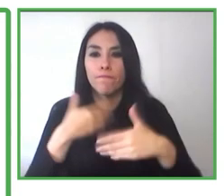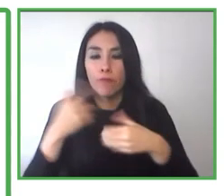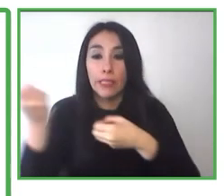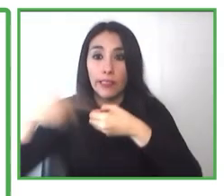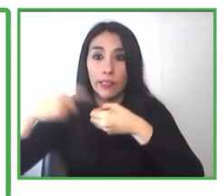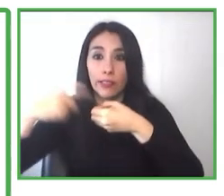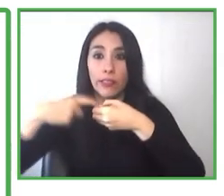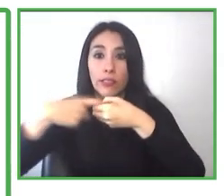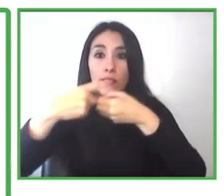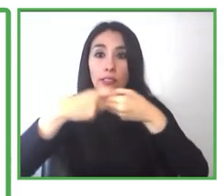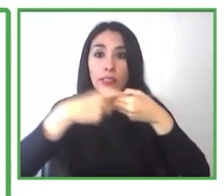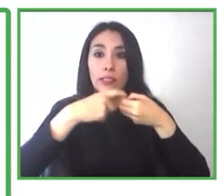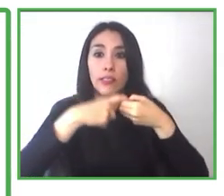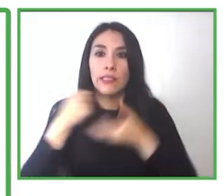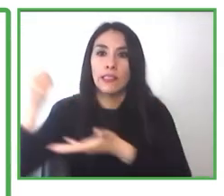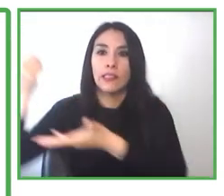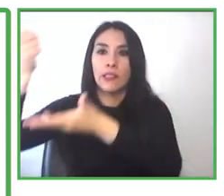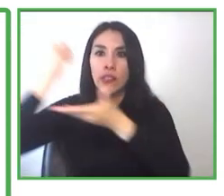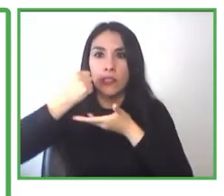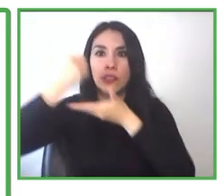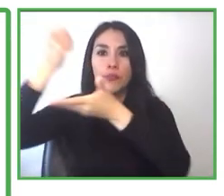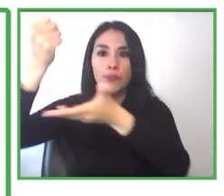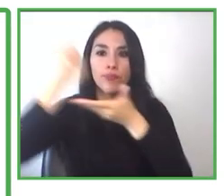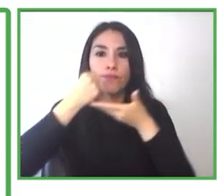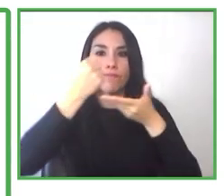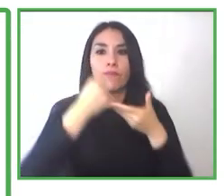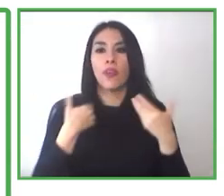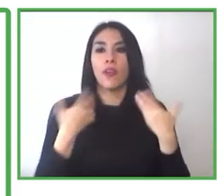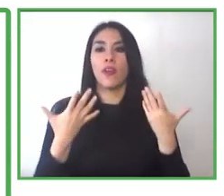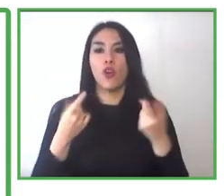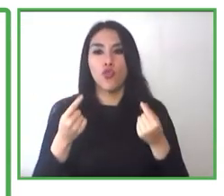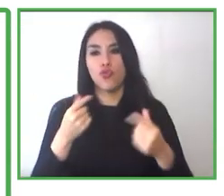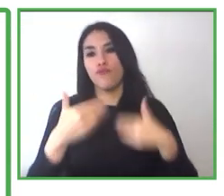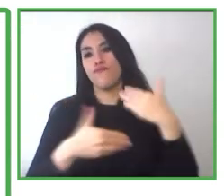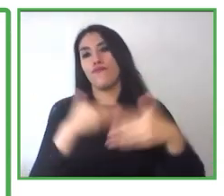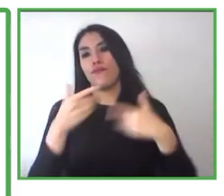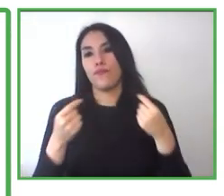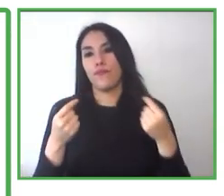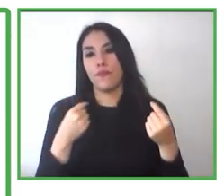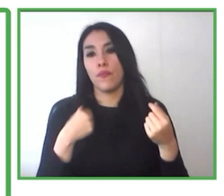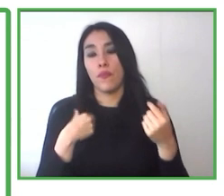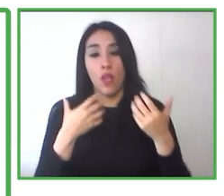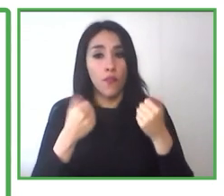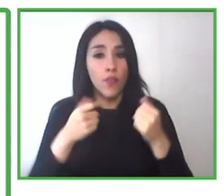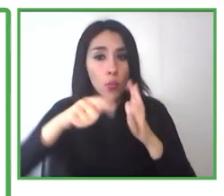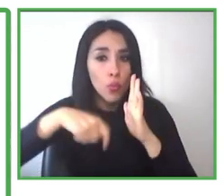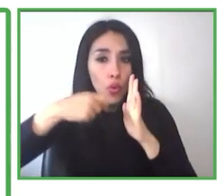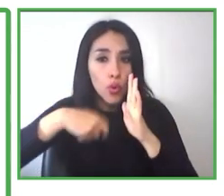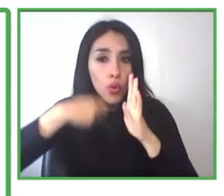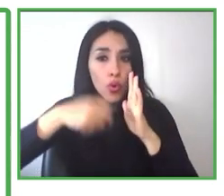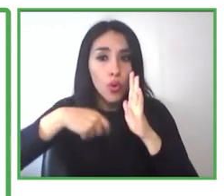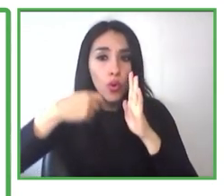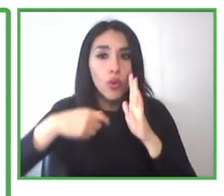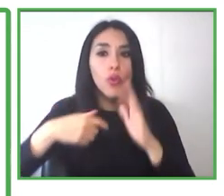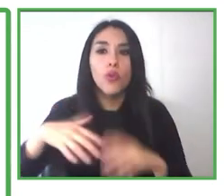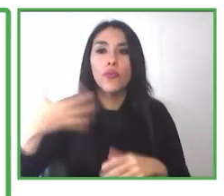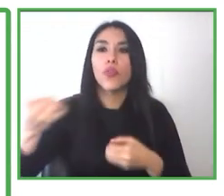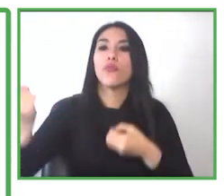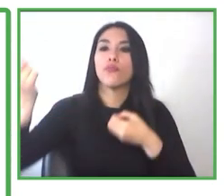Laboratorio de Gobierno, los cuales nos ayudaron a financiar el programa VISOR, que